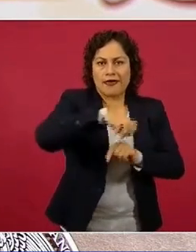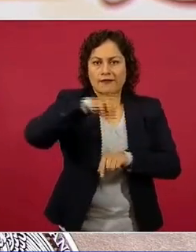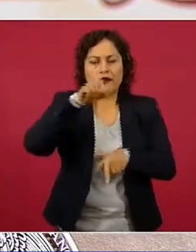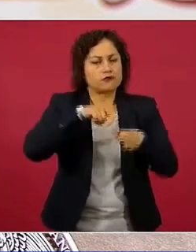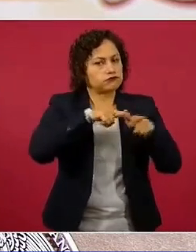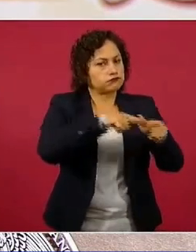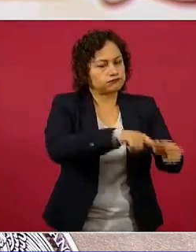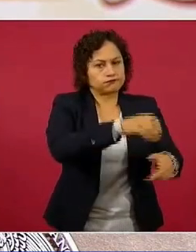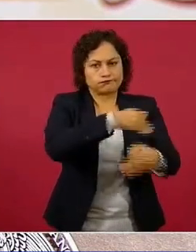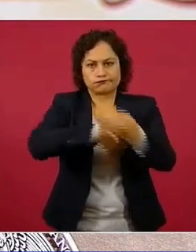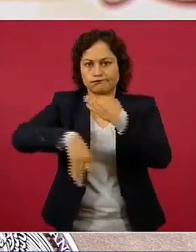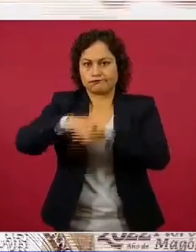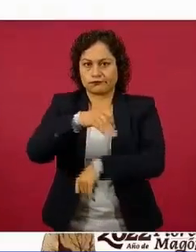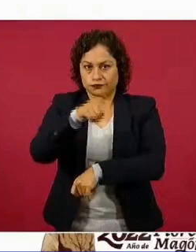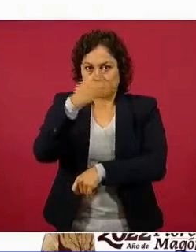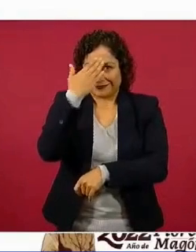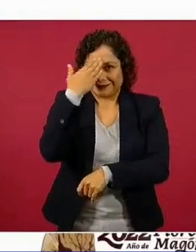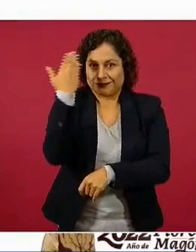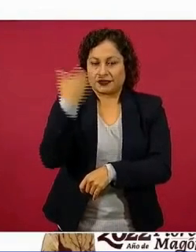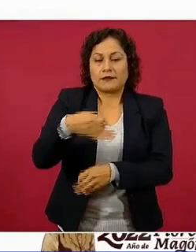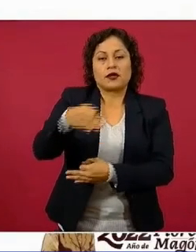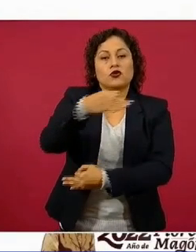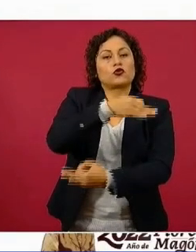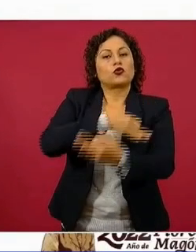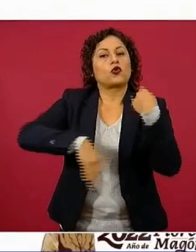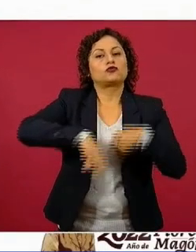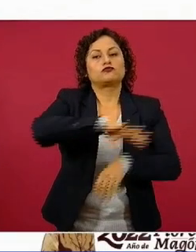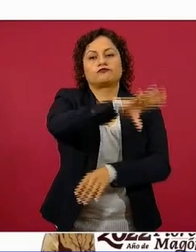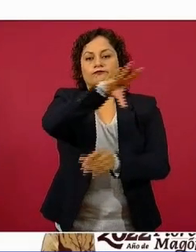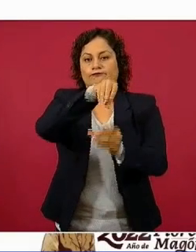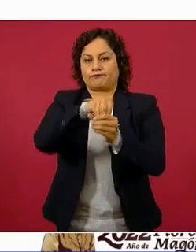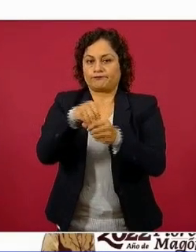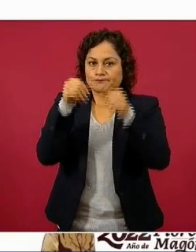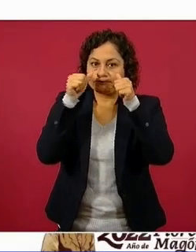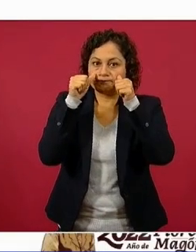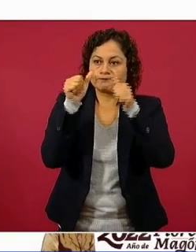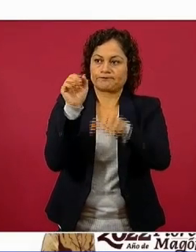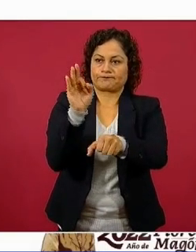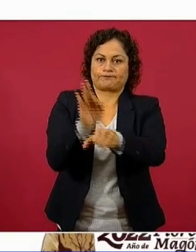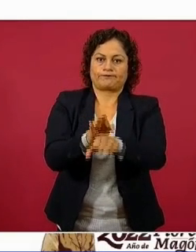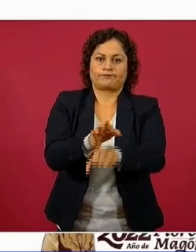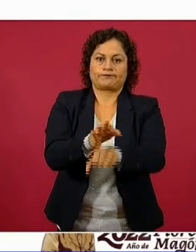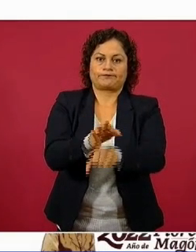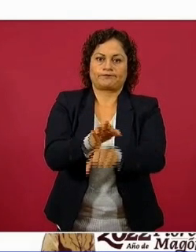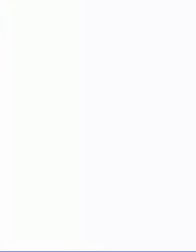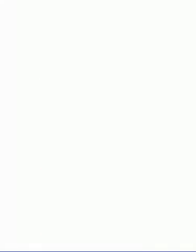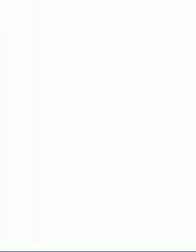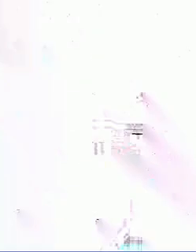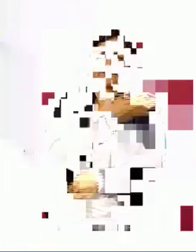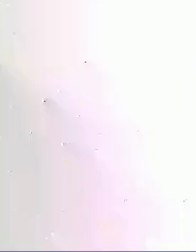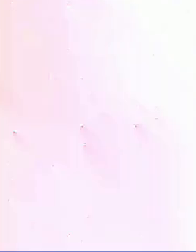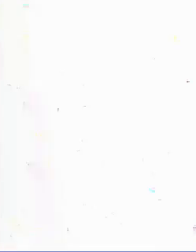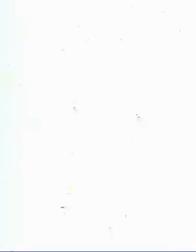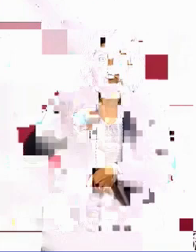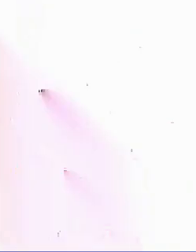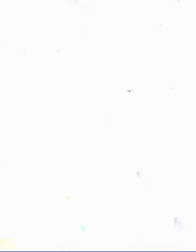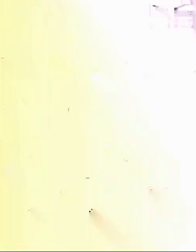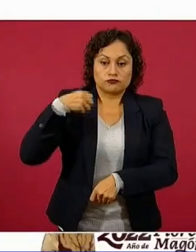es no dejar a nadie atrás, a nadie fuera y uno de los retos importantes, pero que persistimos en